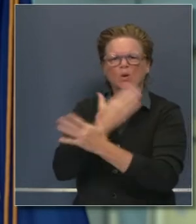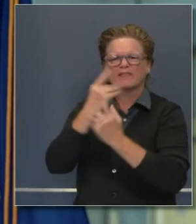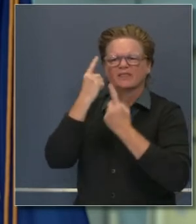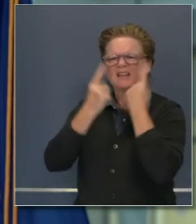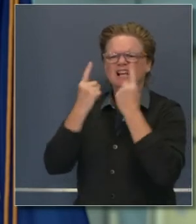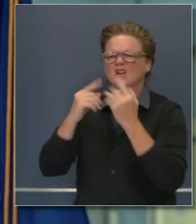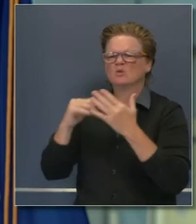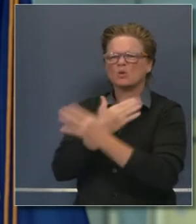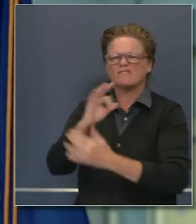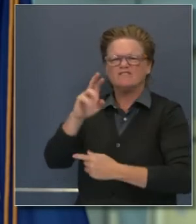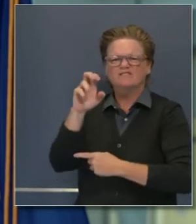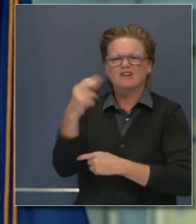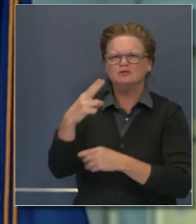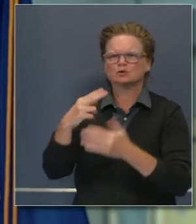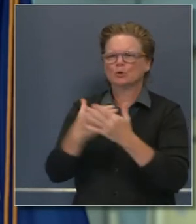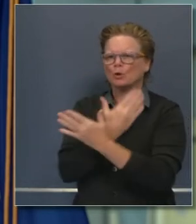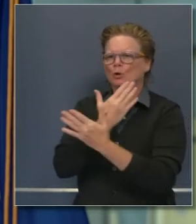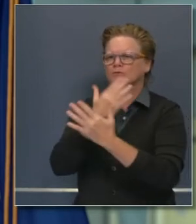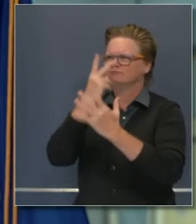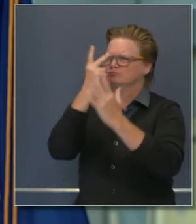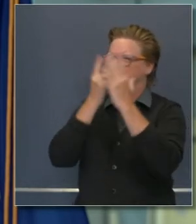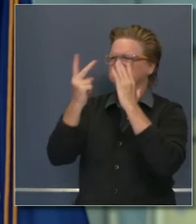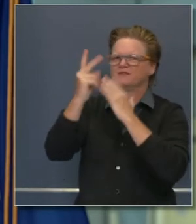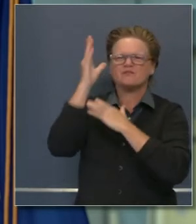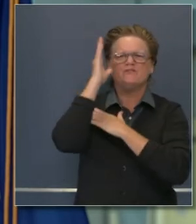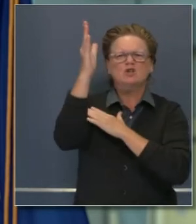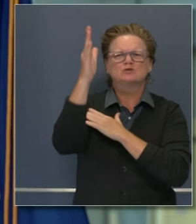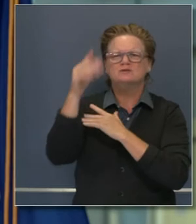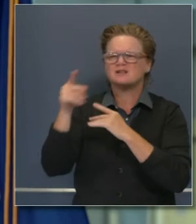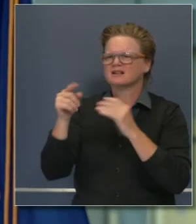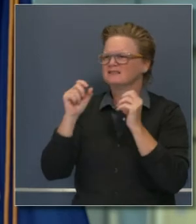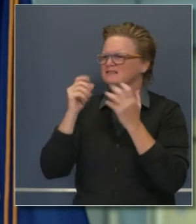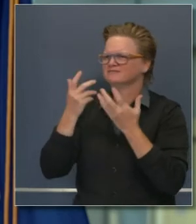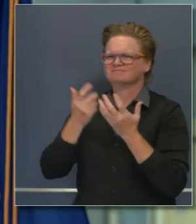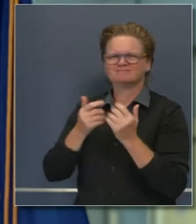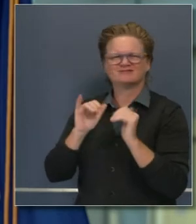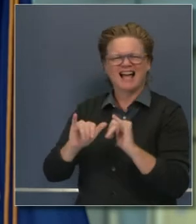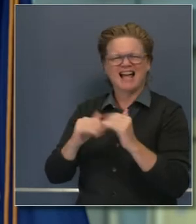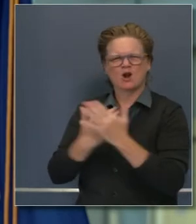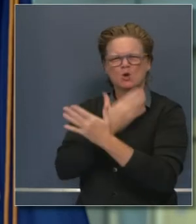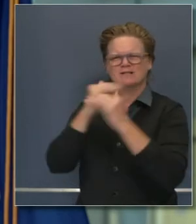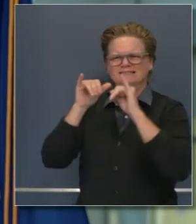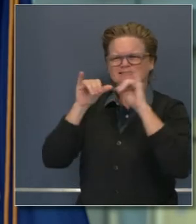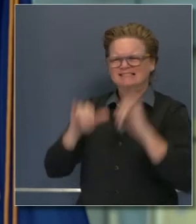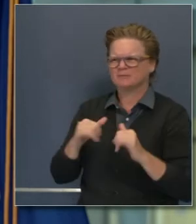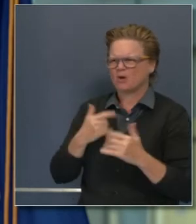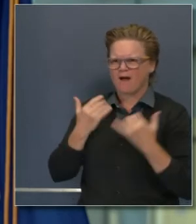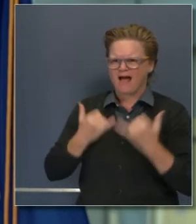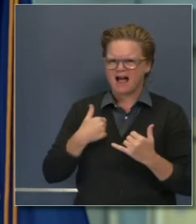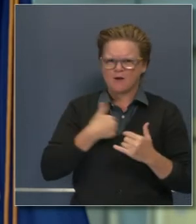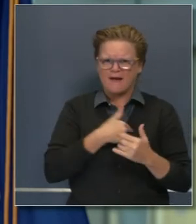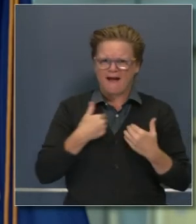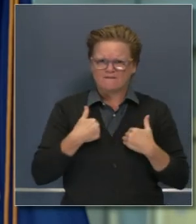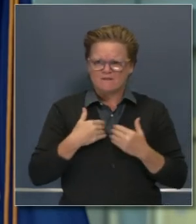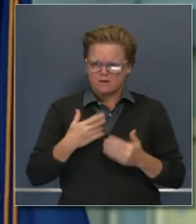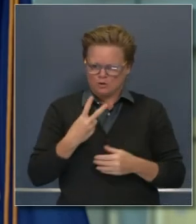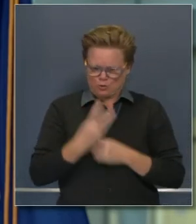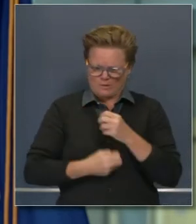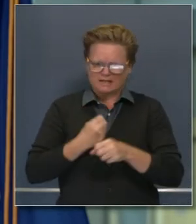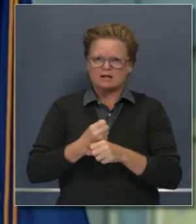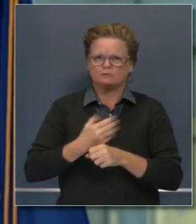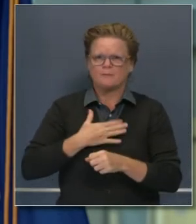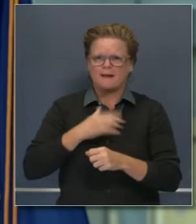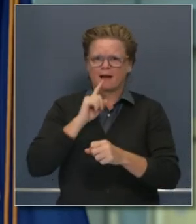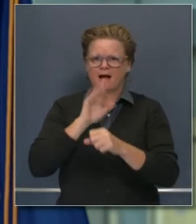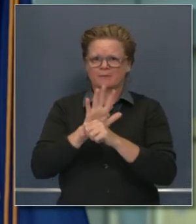veintitantos meses, no veinte años, ni siquiera dos años como su gobernador. Y estoy comprometido a estos dos años de